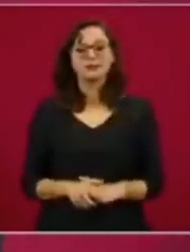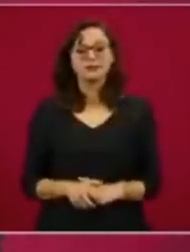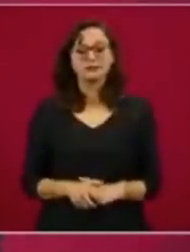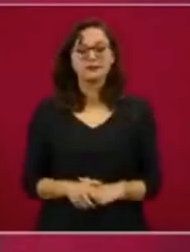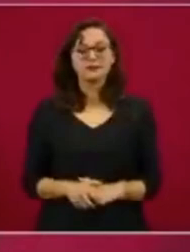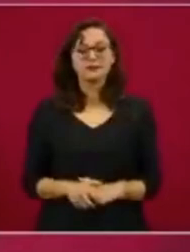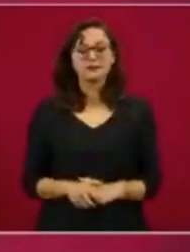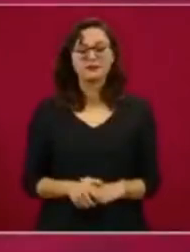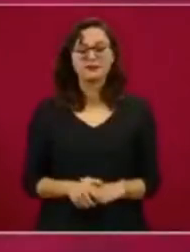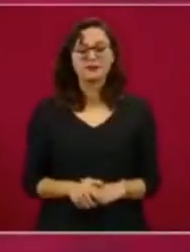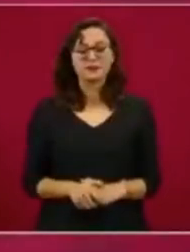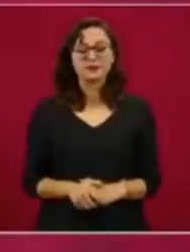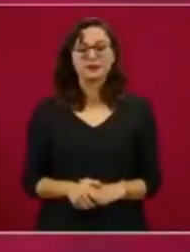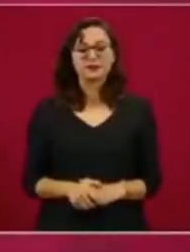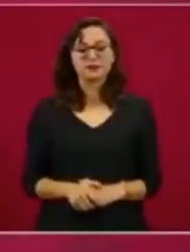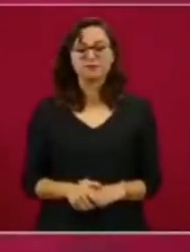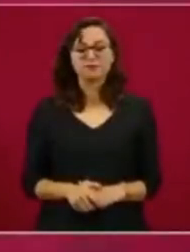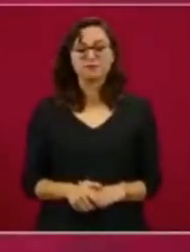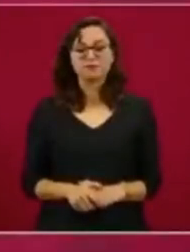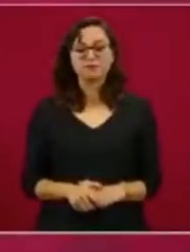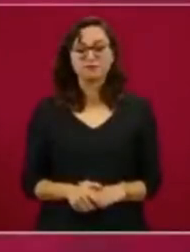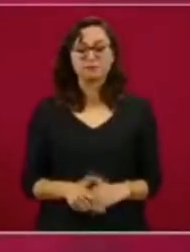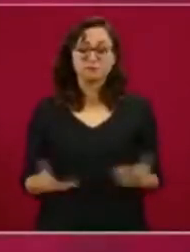Entonces, eso es lo que pasó.